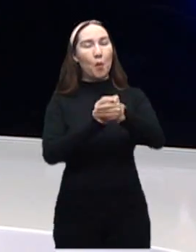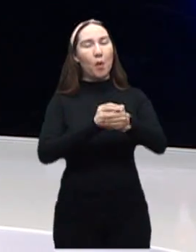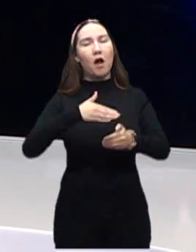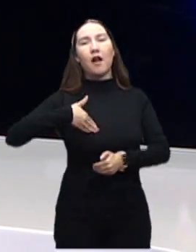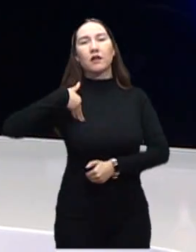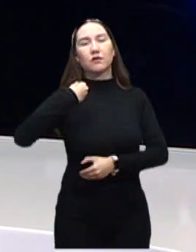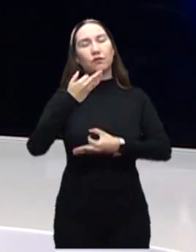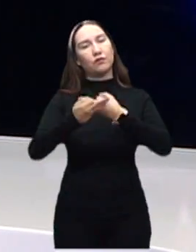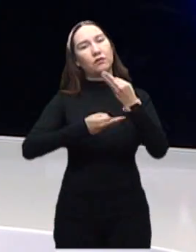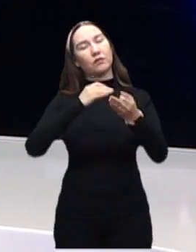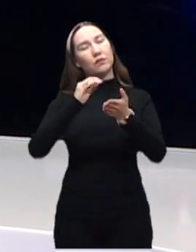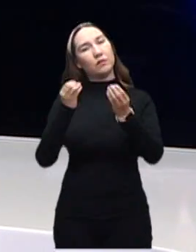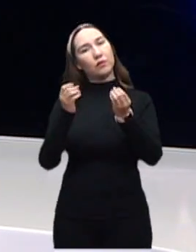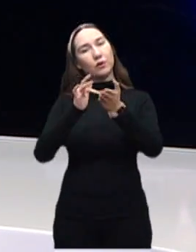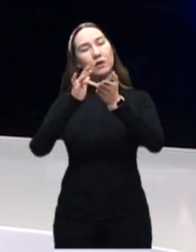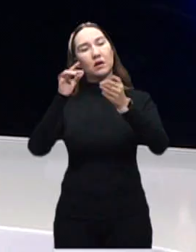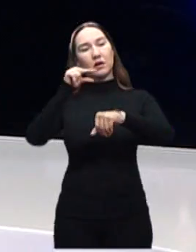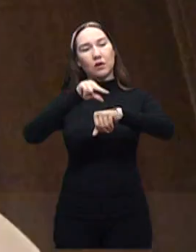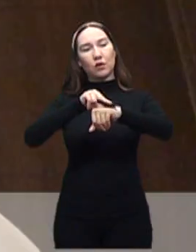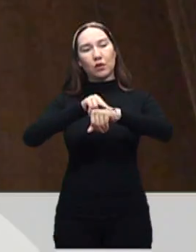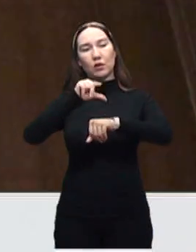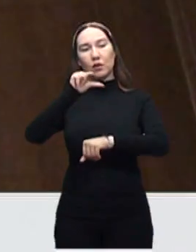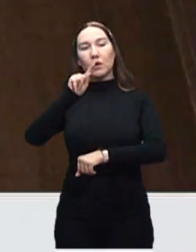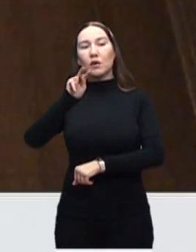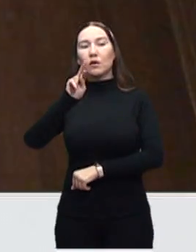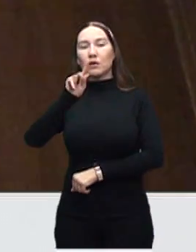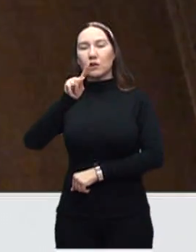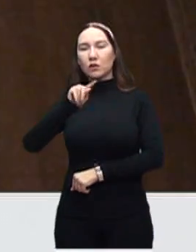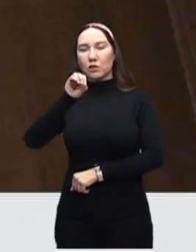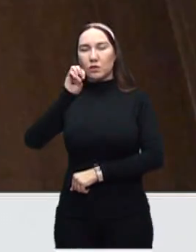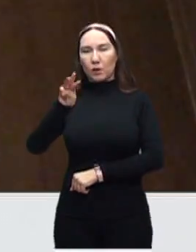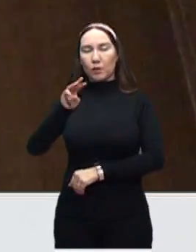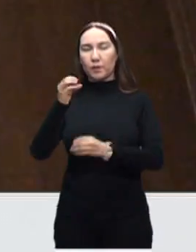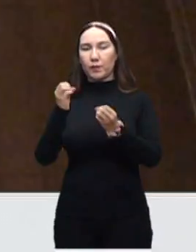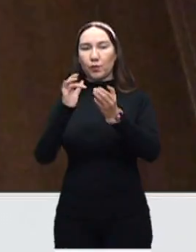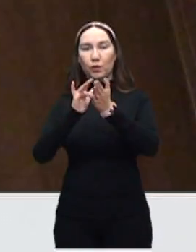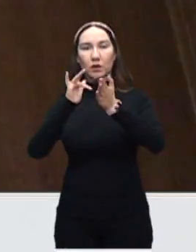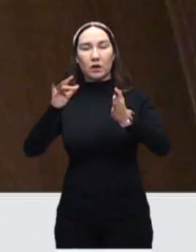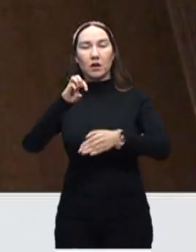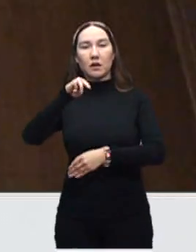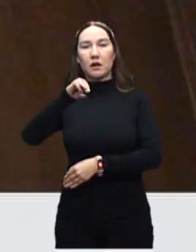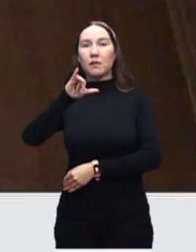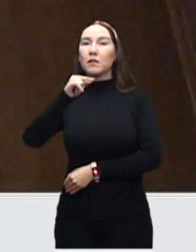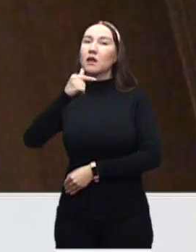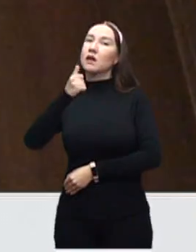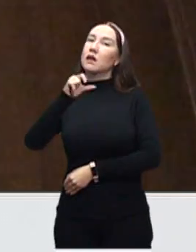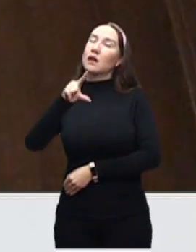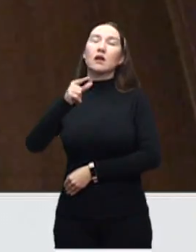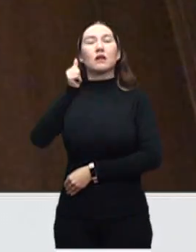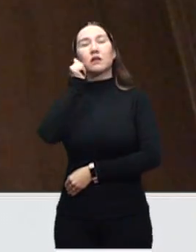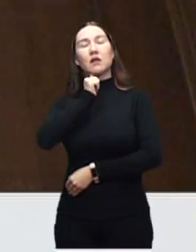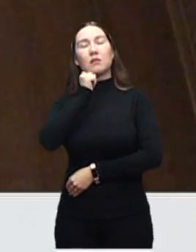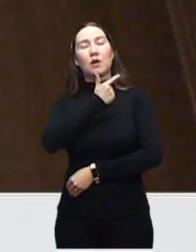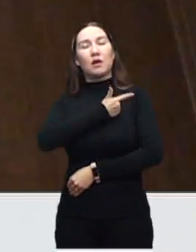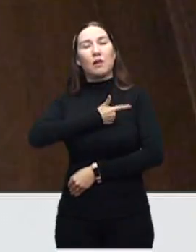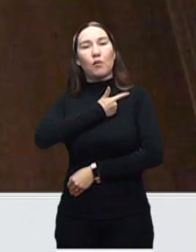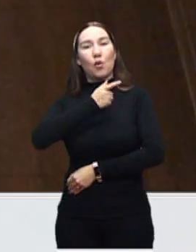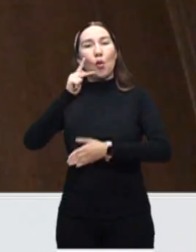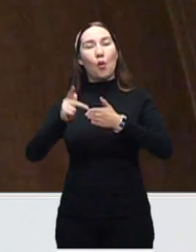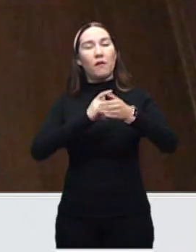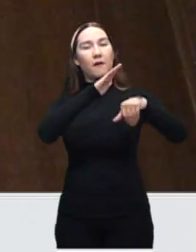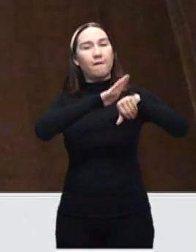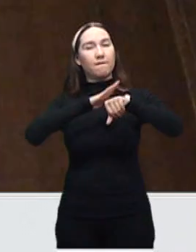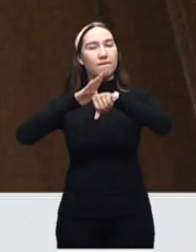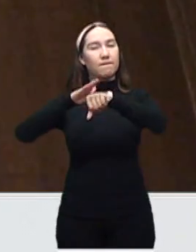Muchísimas gracias, doctor Lucho. Muchas gracias a ustedes, Miguel. Como siempre, es un placer y reiterar el llamado a la población es sumamente